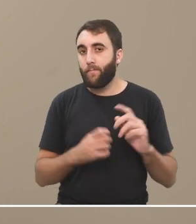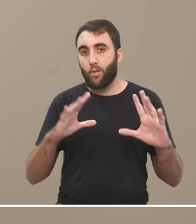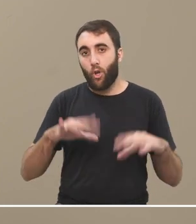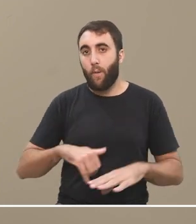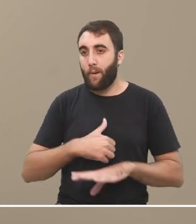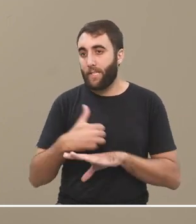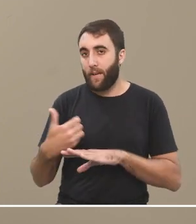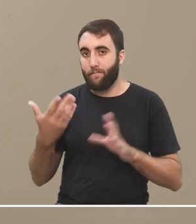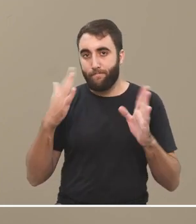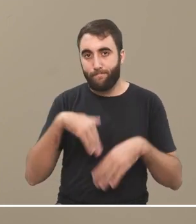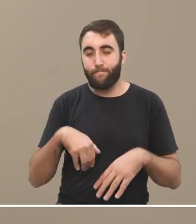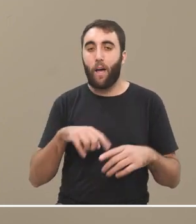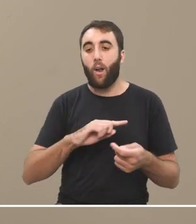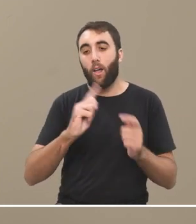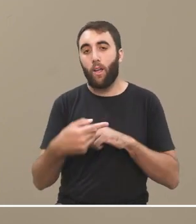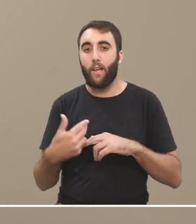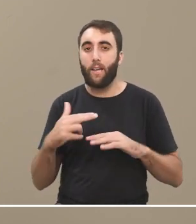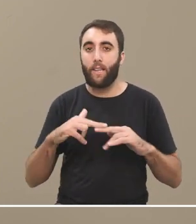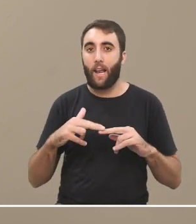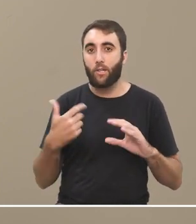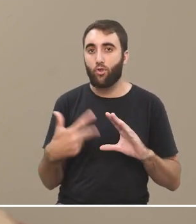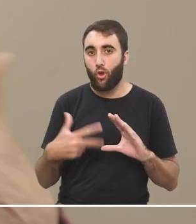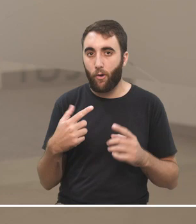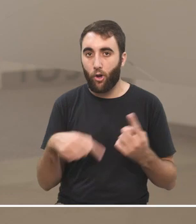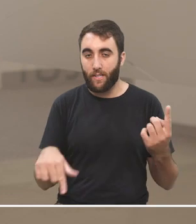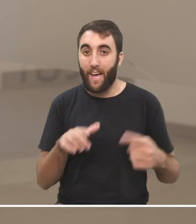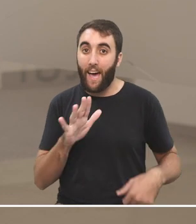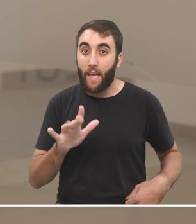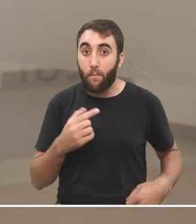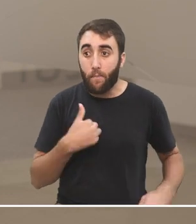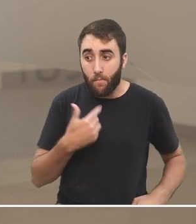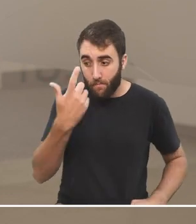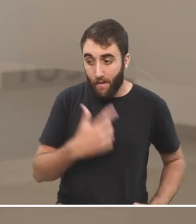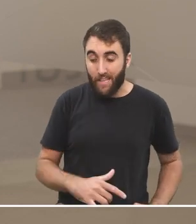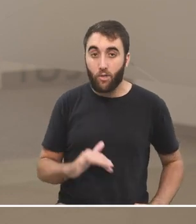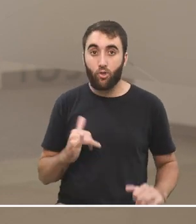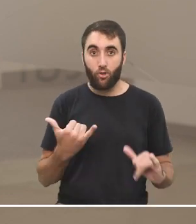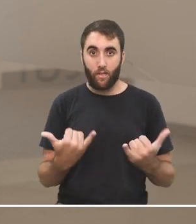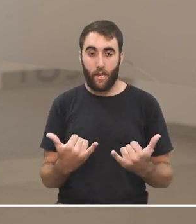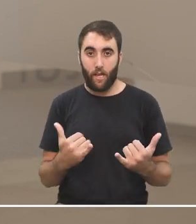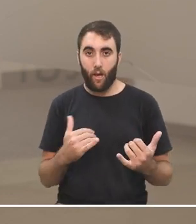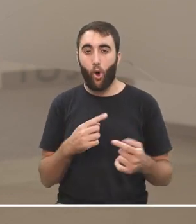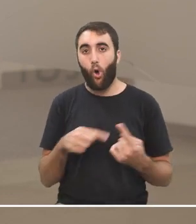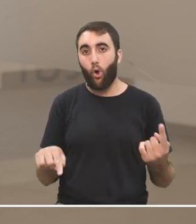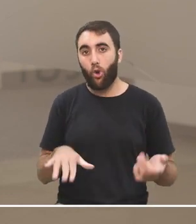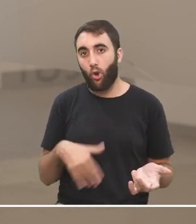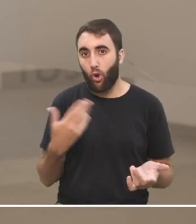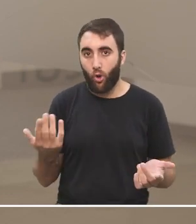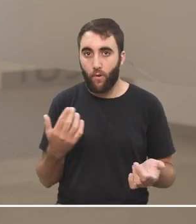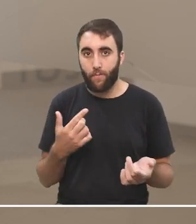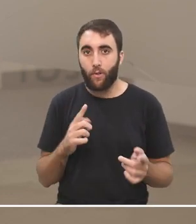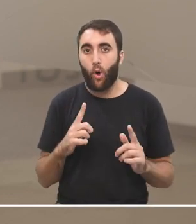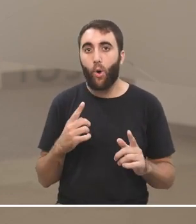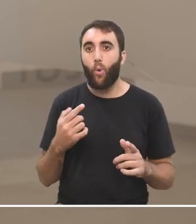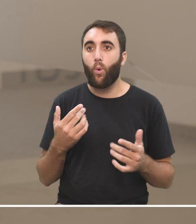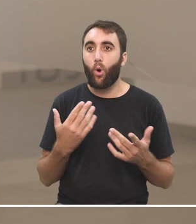presenciales, entre ellas las clases, a internet. Ahí yo misma me transformé en otro elemento en las pantallas, o sea, no